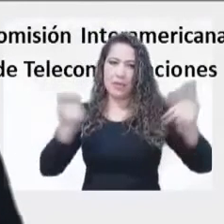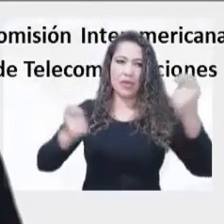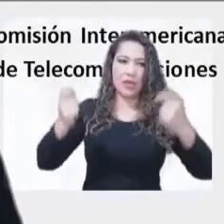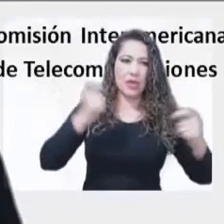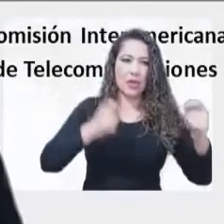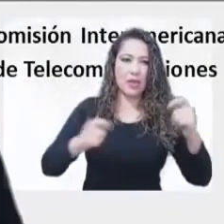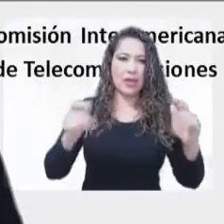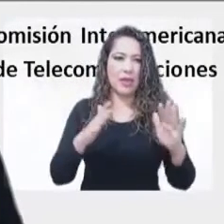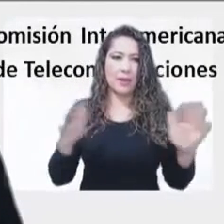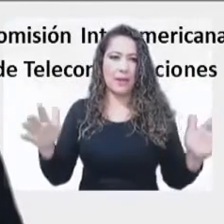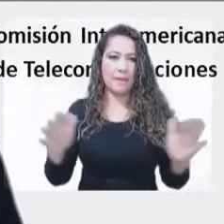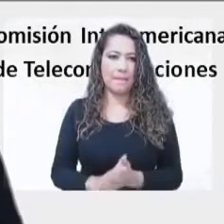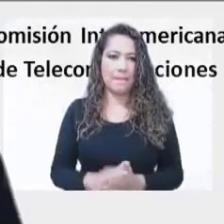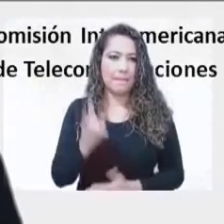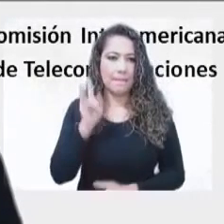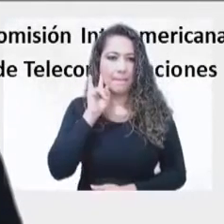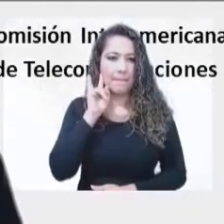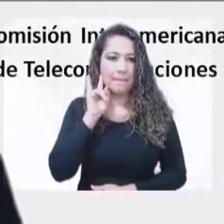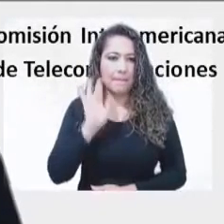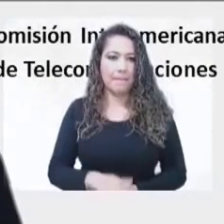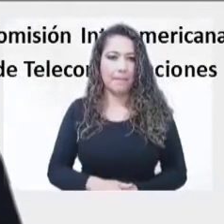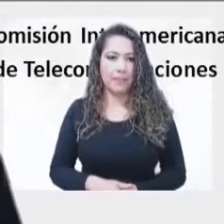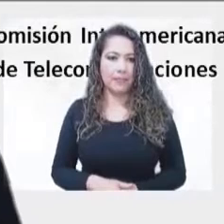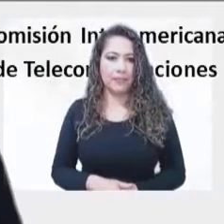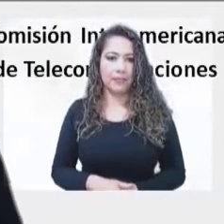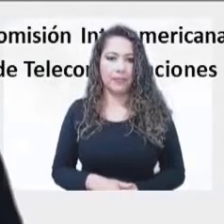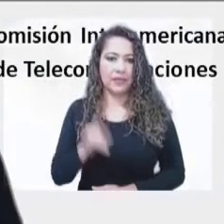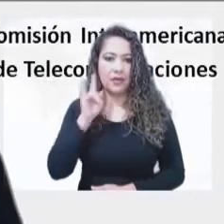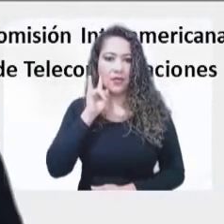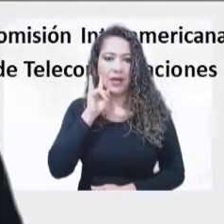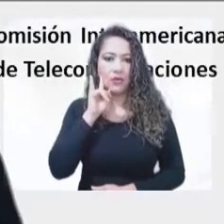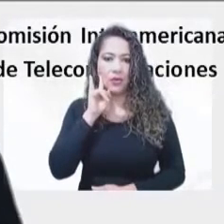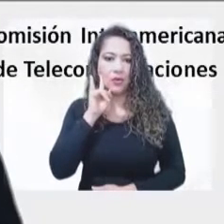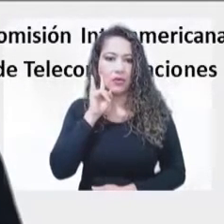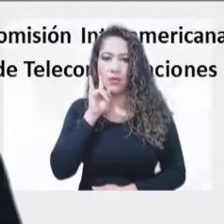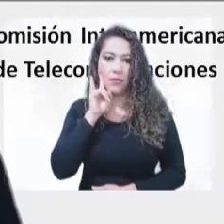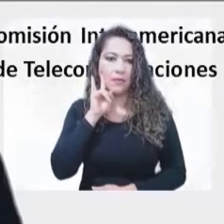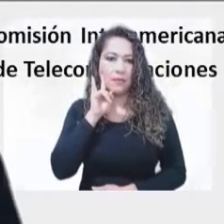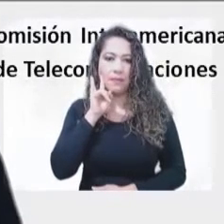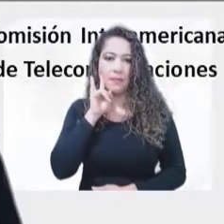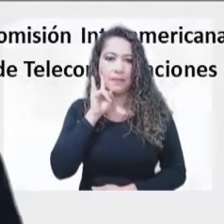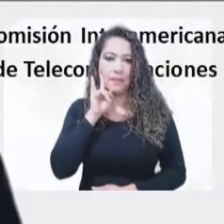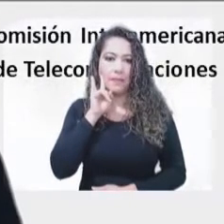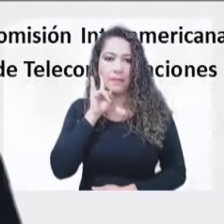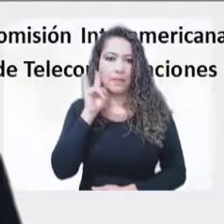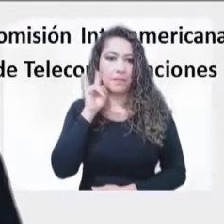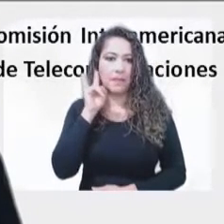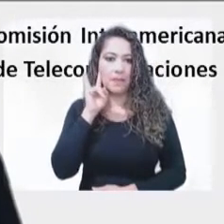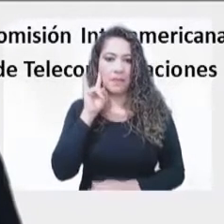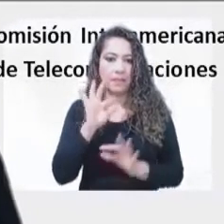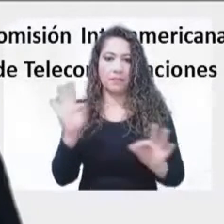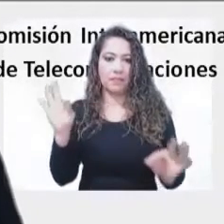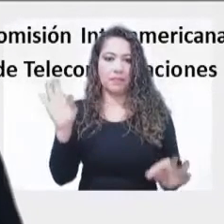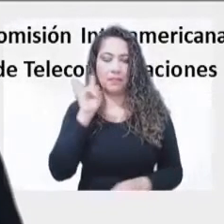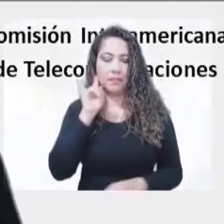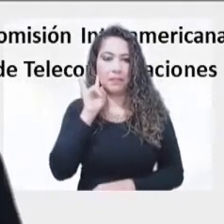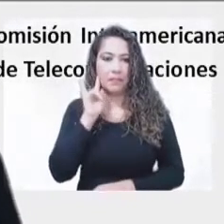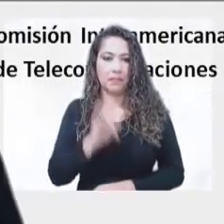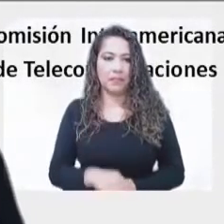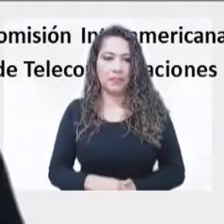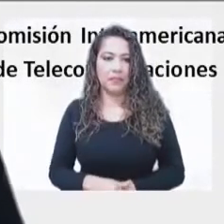y las plataformas digitales han tenido un crecimiento del 1.500% en los últimos 10 años.